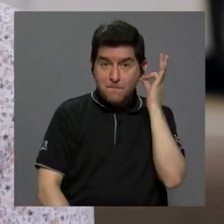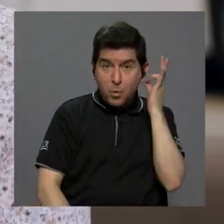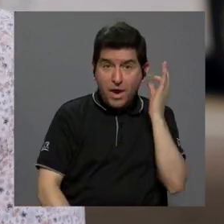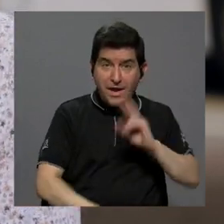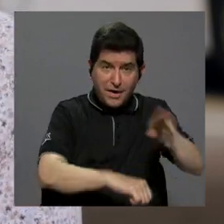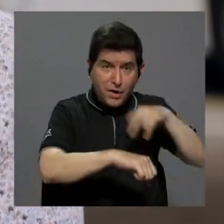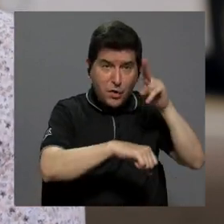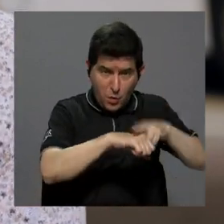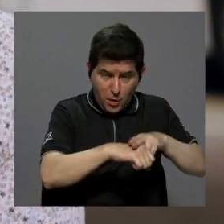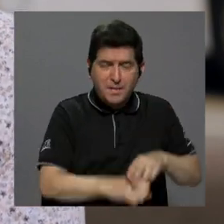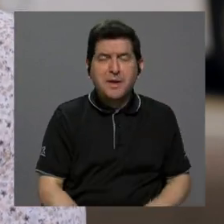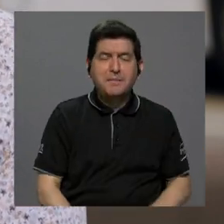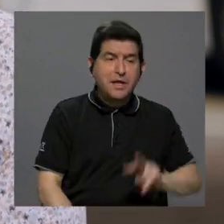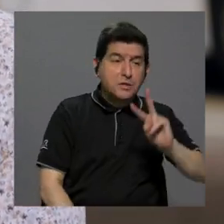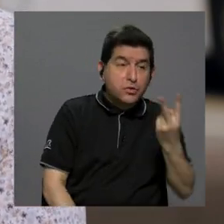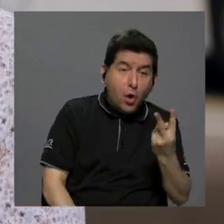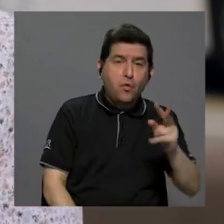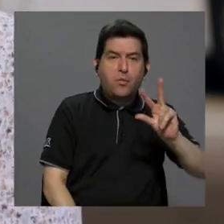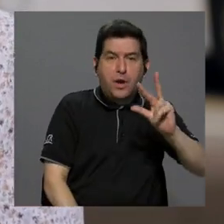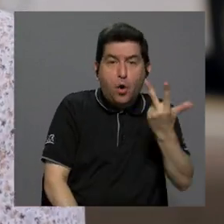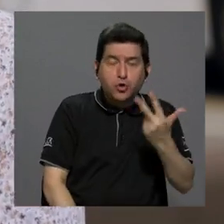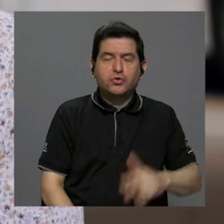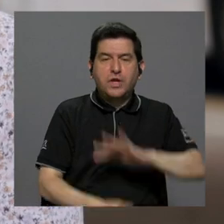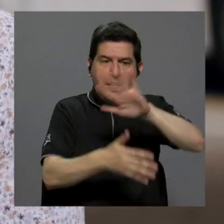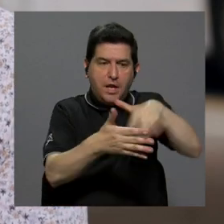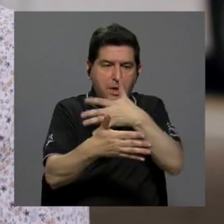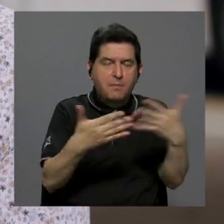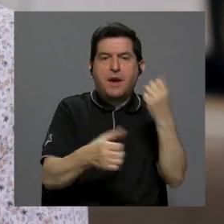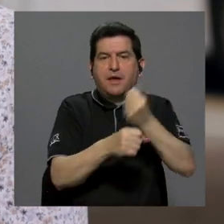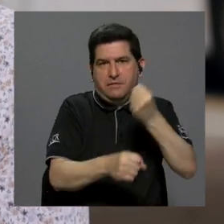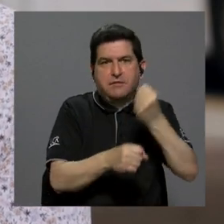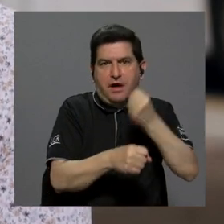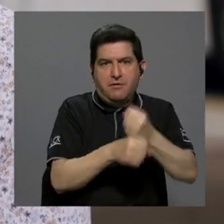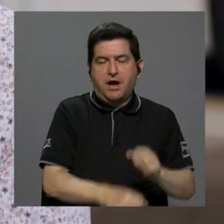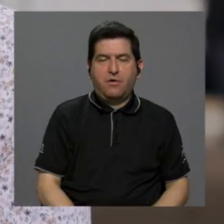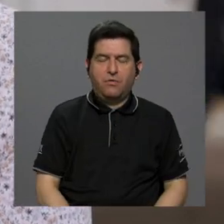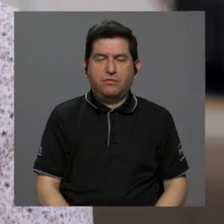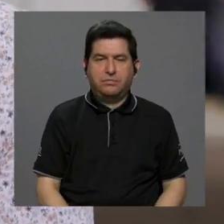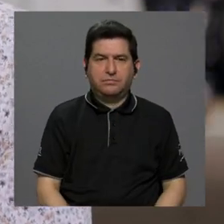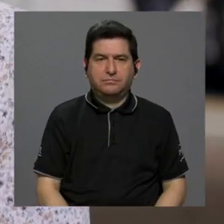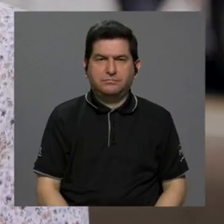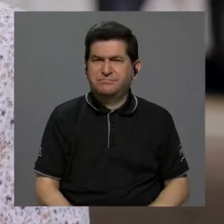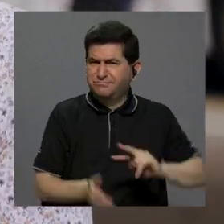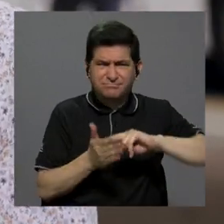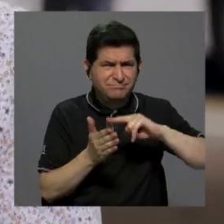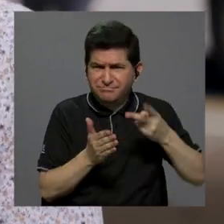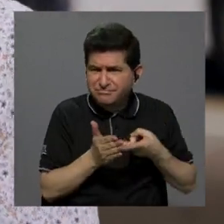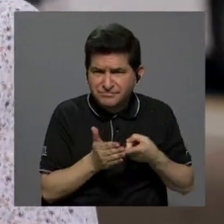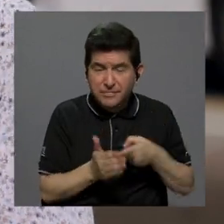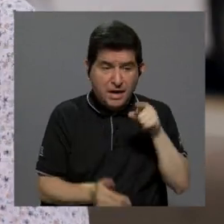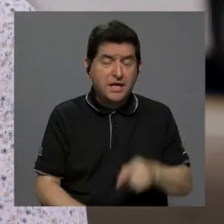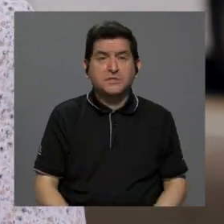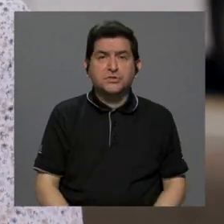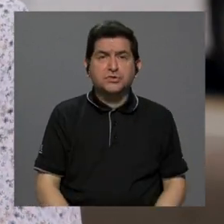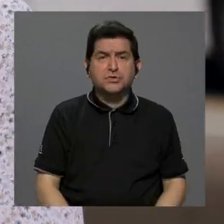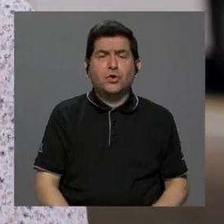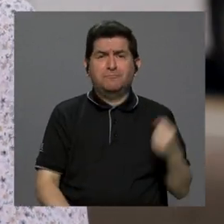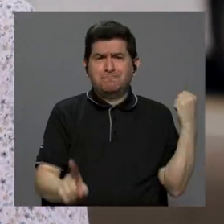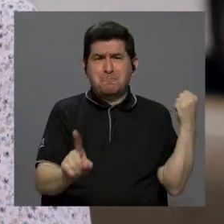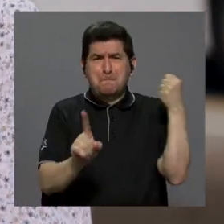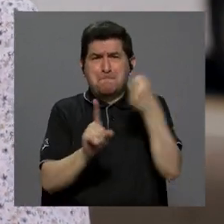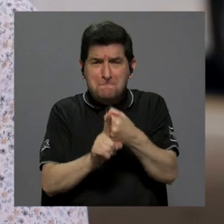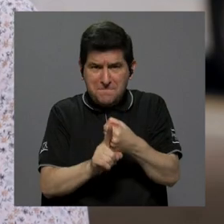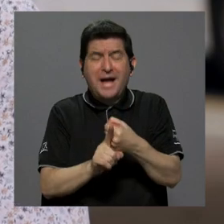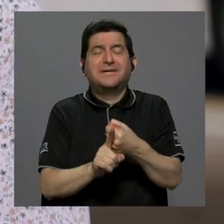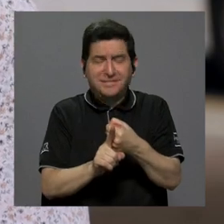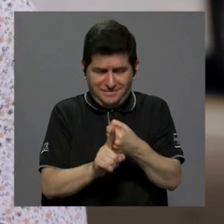las mujeres normalmente hacemos dobles o triples jornadas de trabajo. En consecuencia, eso va a